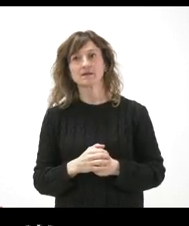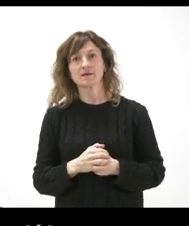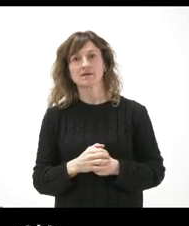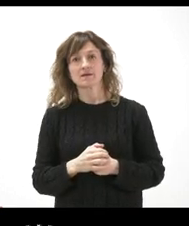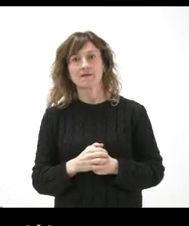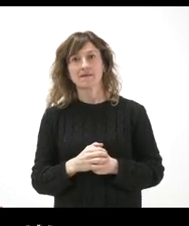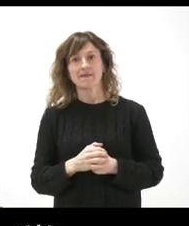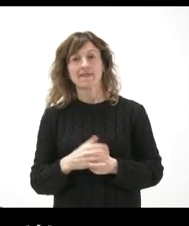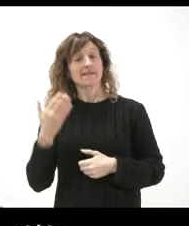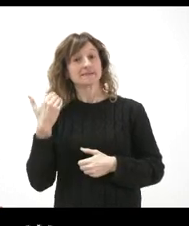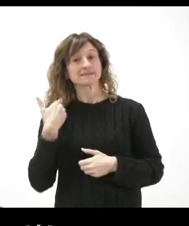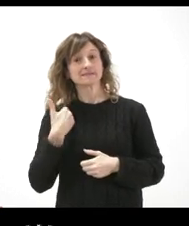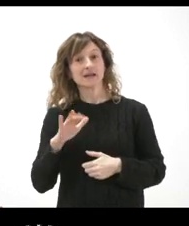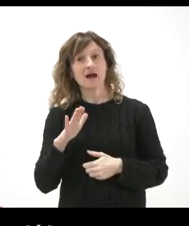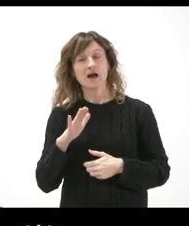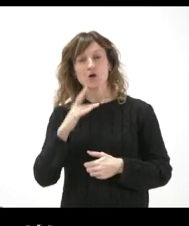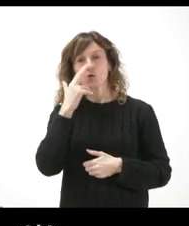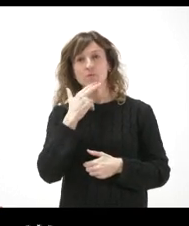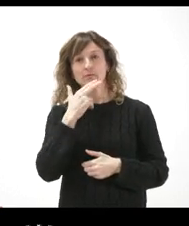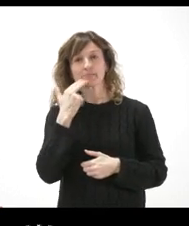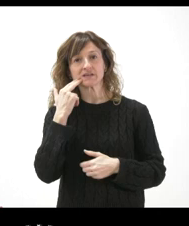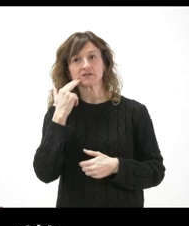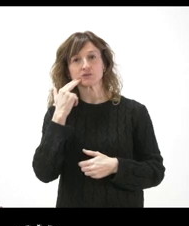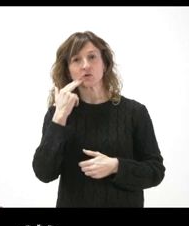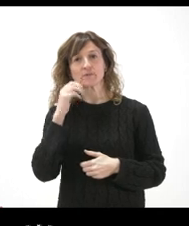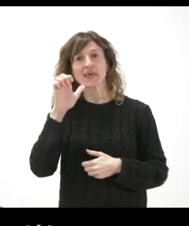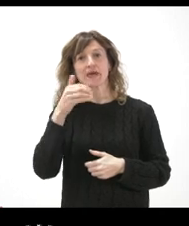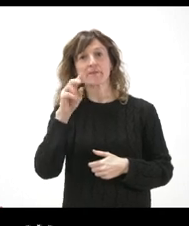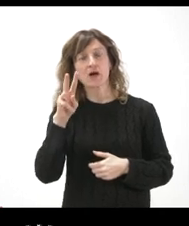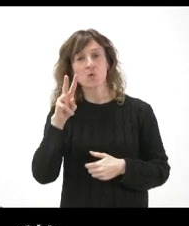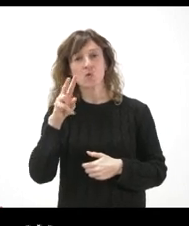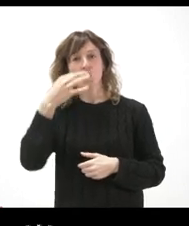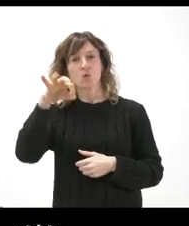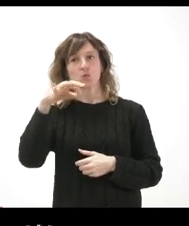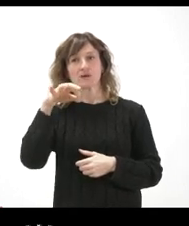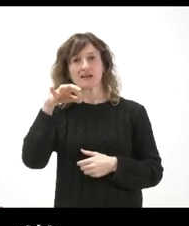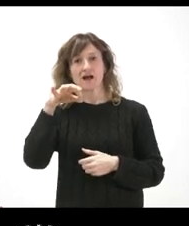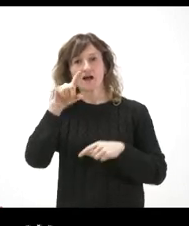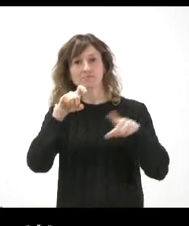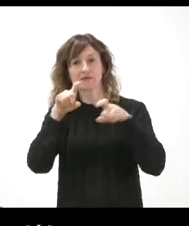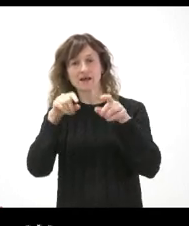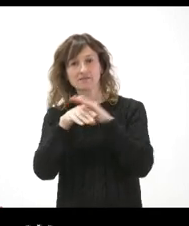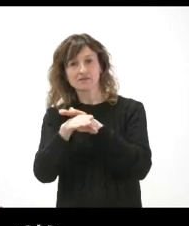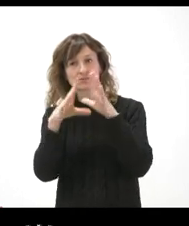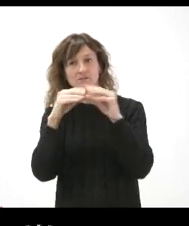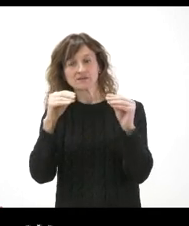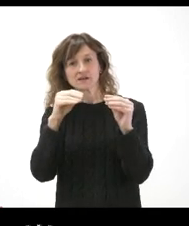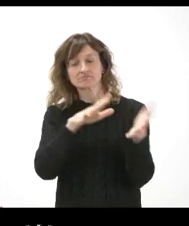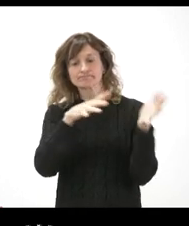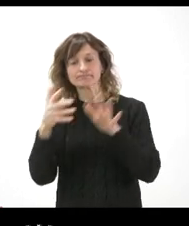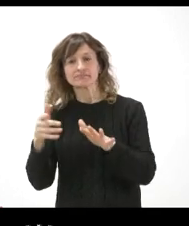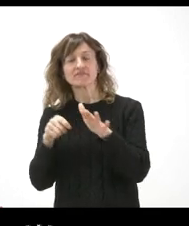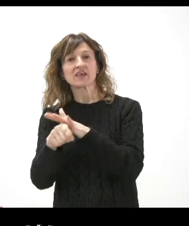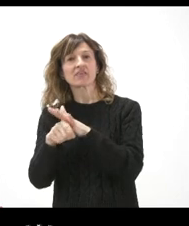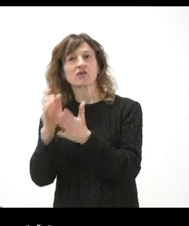presentado el compromiso de una EVA única, trasladando ese acuerdo a un ámbito como es el de la financiación